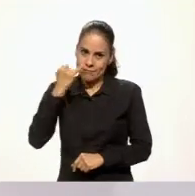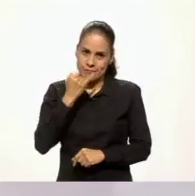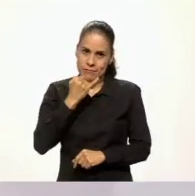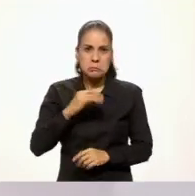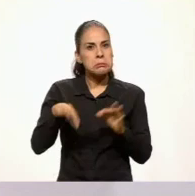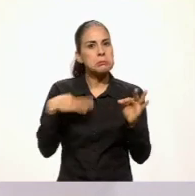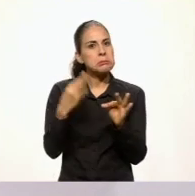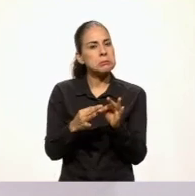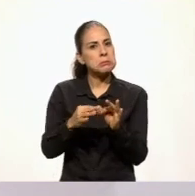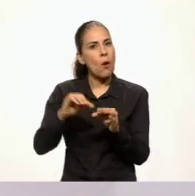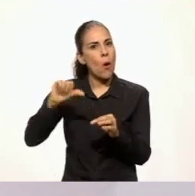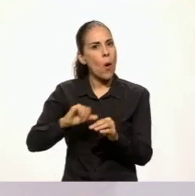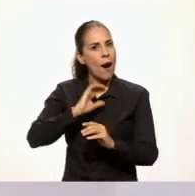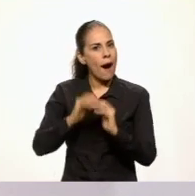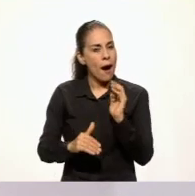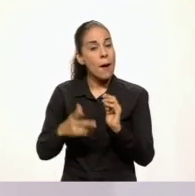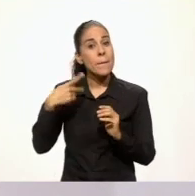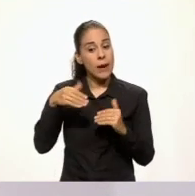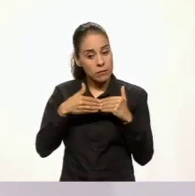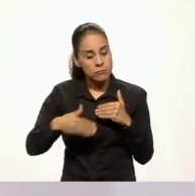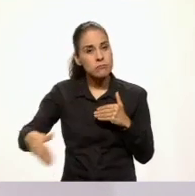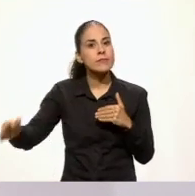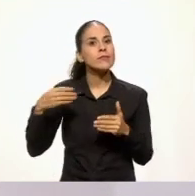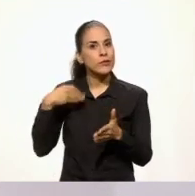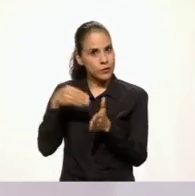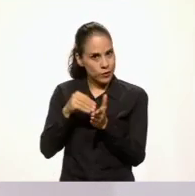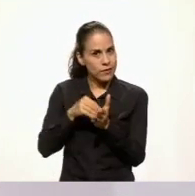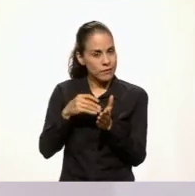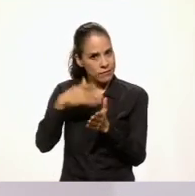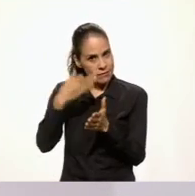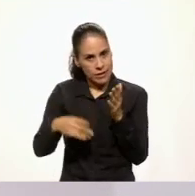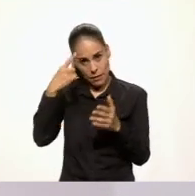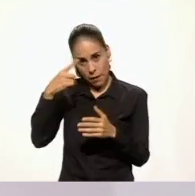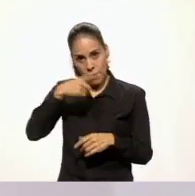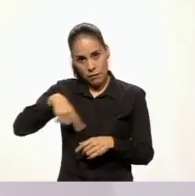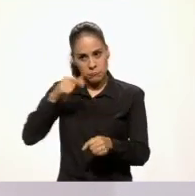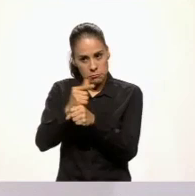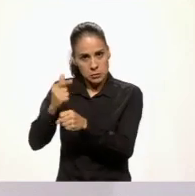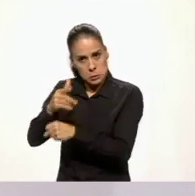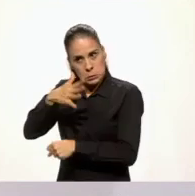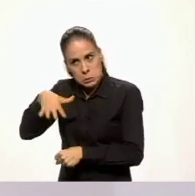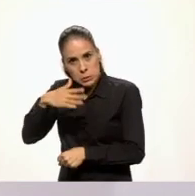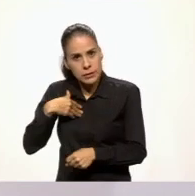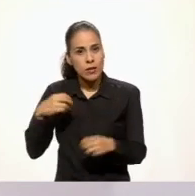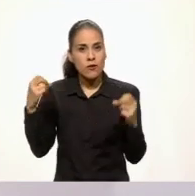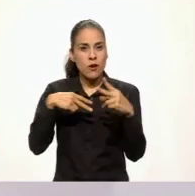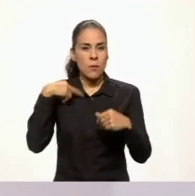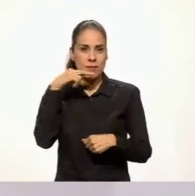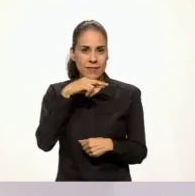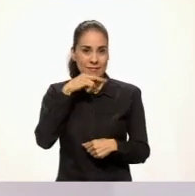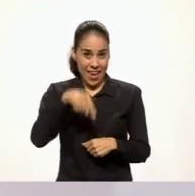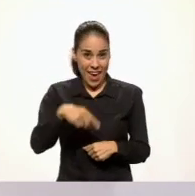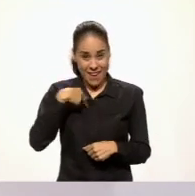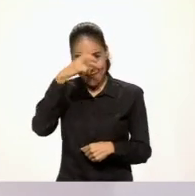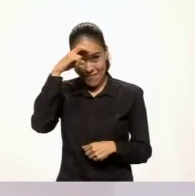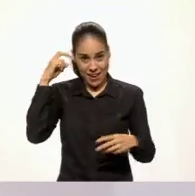¡Terminamos! Pero aún nos queda mucho por explorar y descubrir. Así que nos vemos pronto aquí en Verano Divertido.